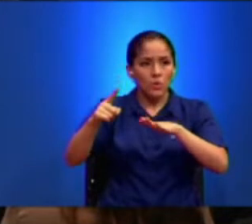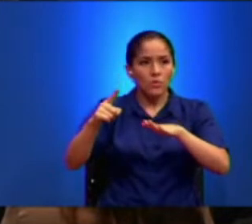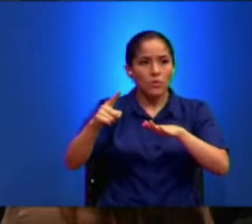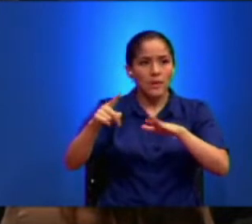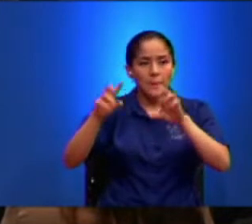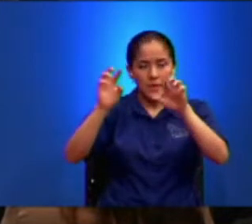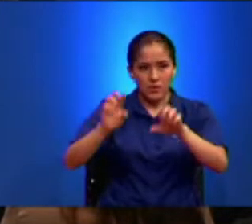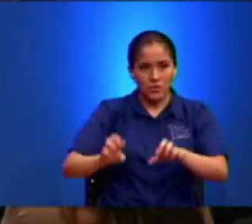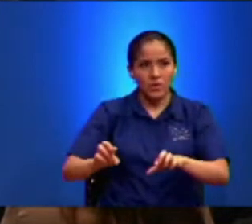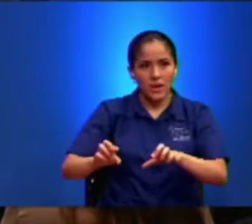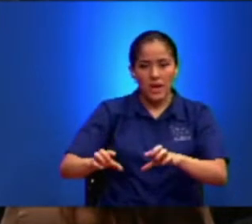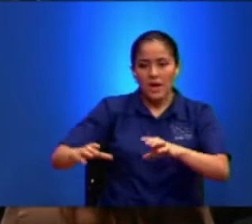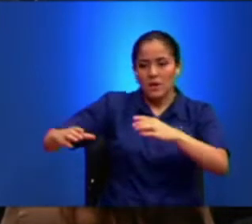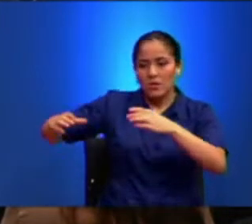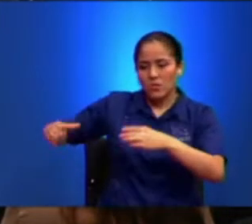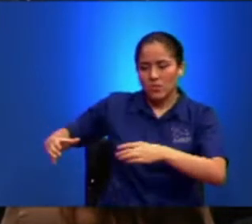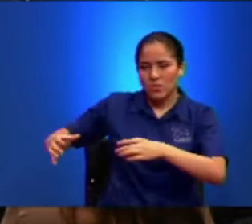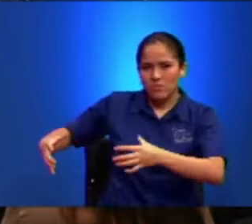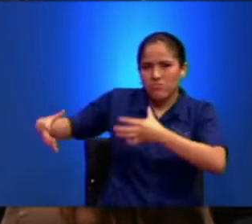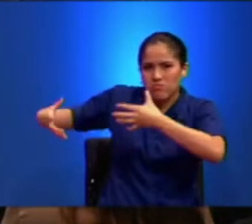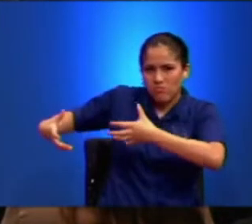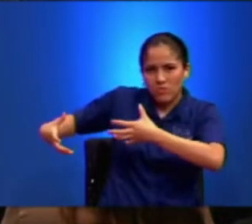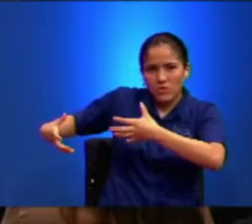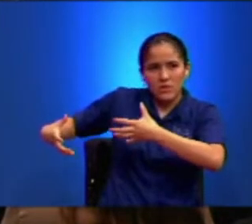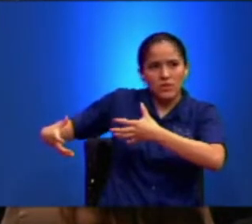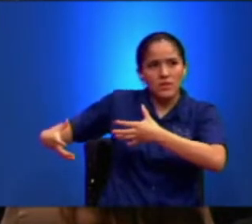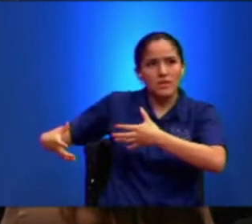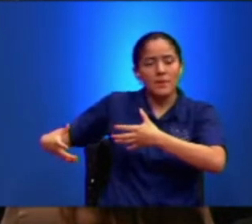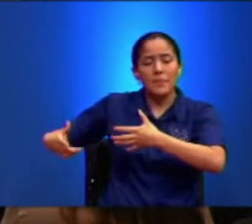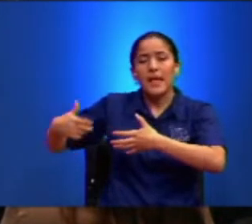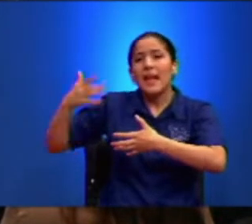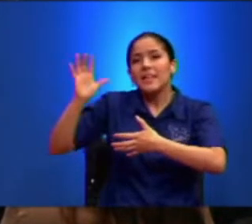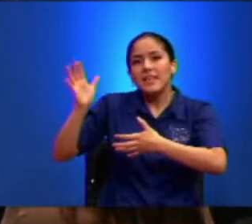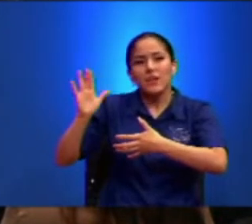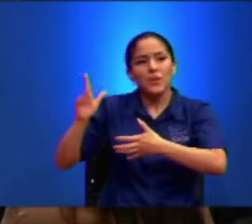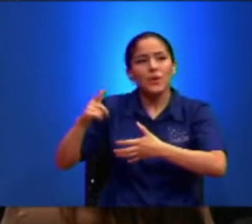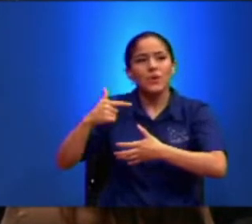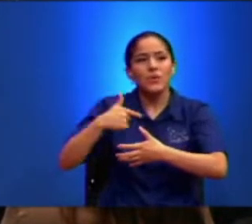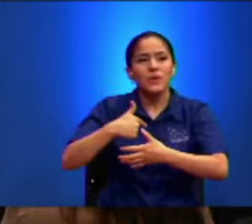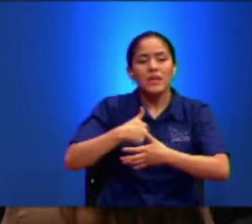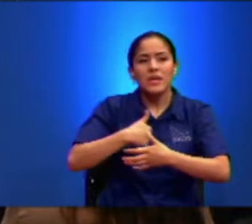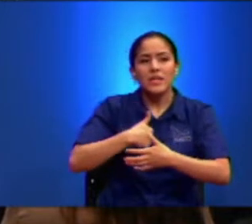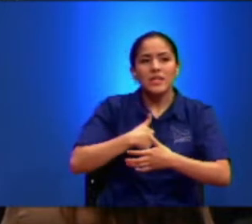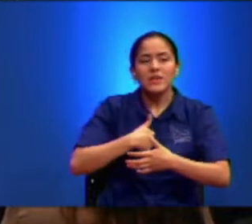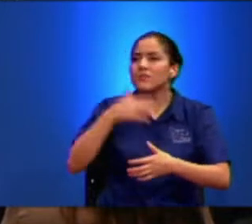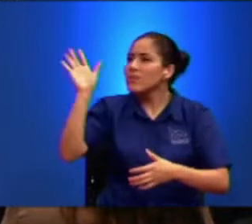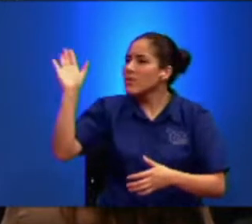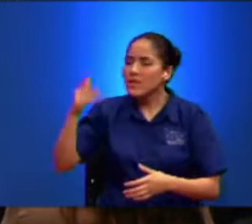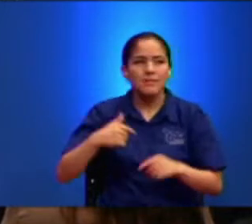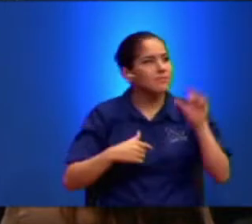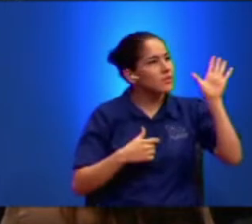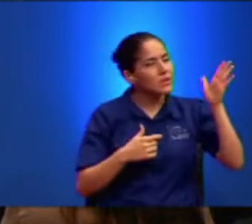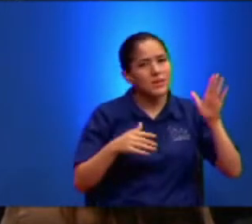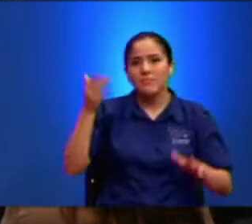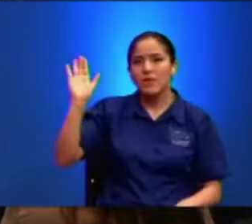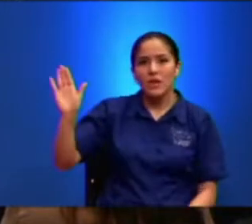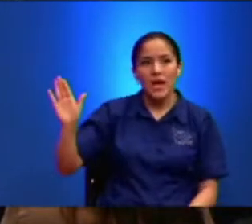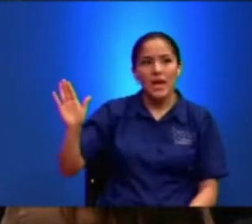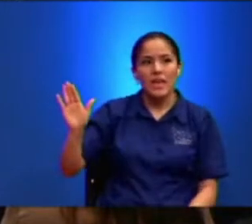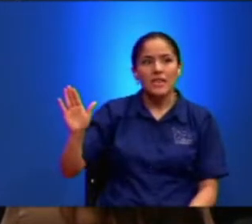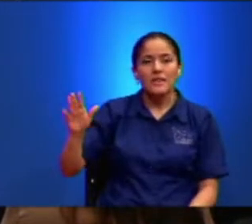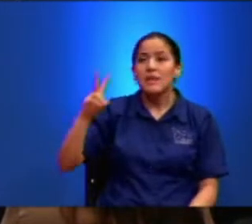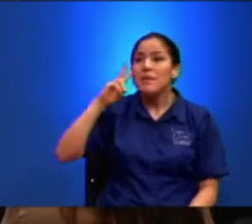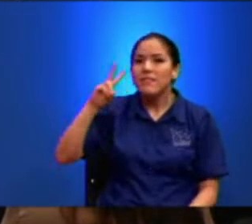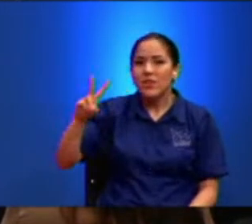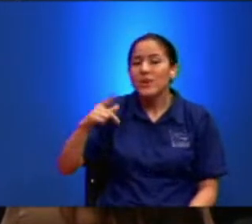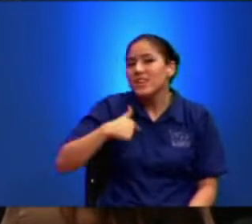montón de cosas Y alguien Me saludó Antes Y yo saludé Alguien me saludó Antes también Ahí saludé Y de repente Él se me quedó Viendo